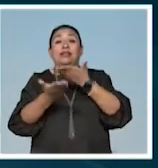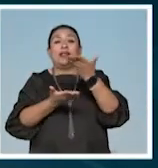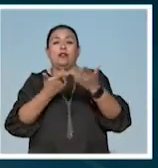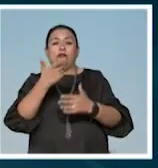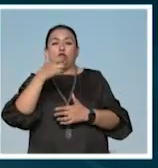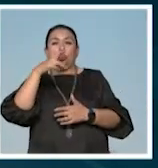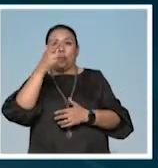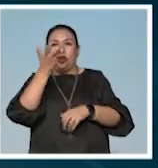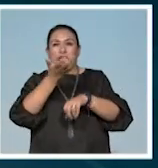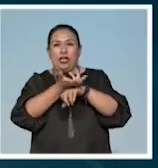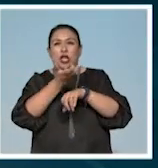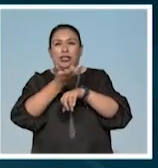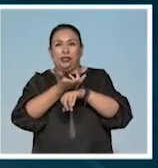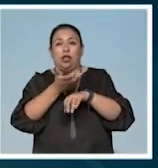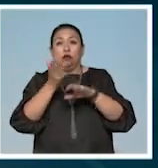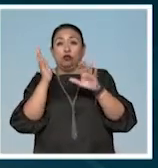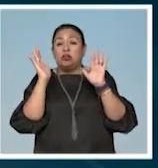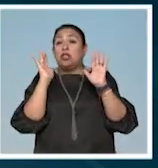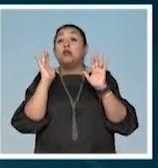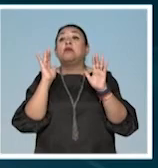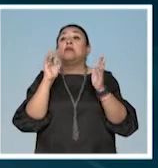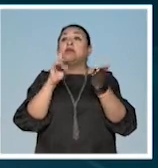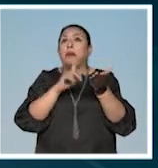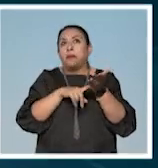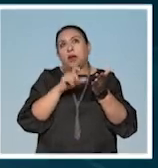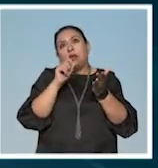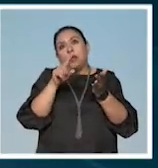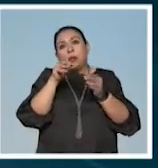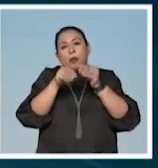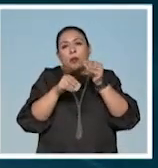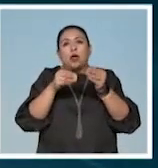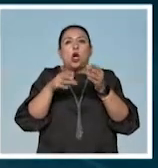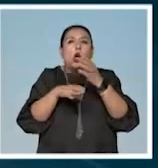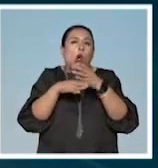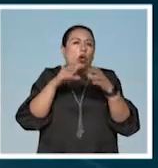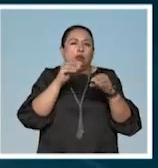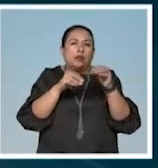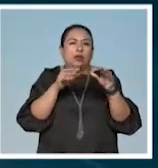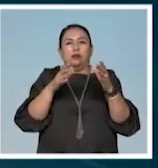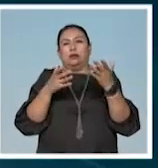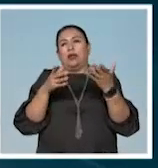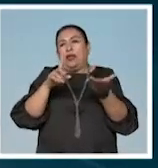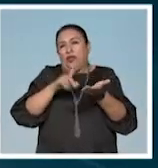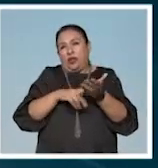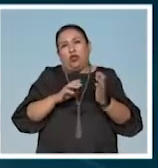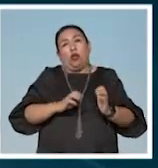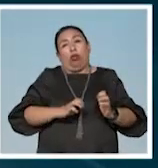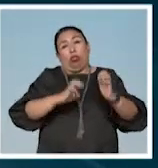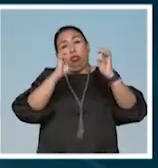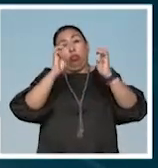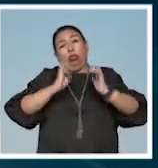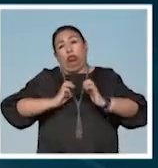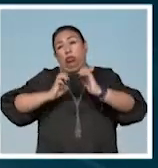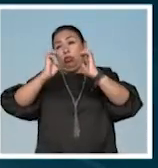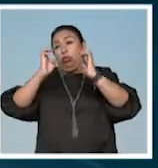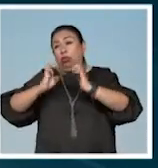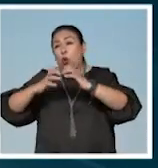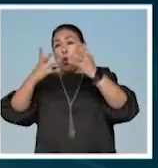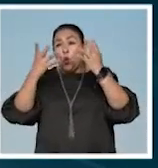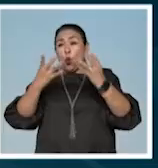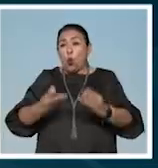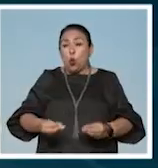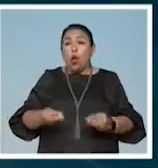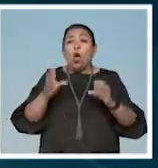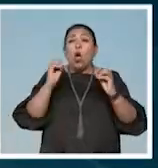Geológico de Estados Unidos, sin incluir las instalaciones, accesorios y muebles dentro de los millones de edificios en la urbe,